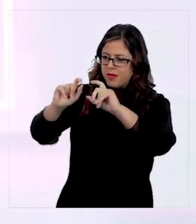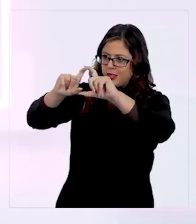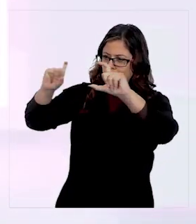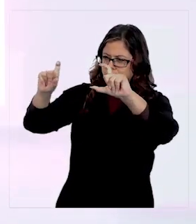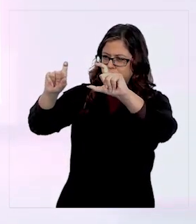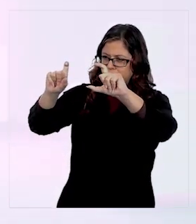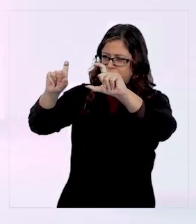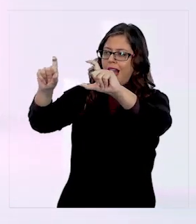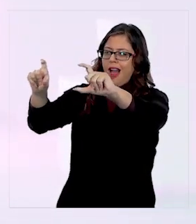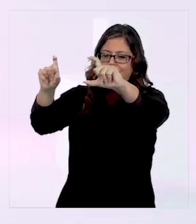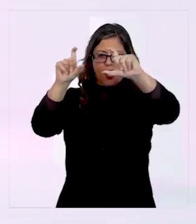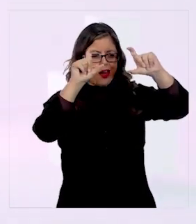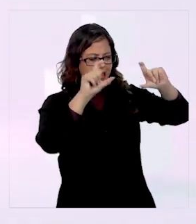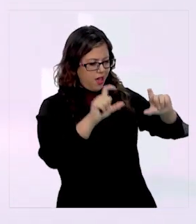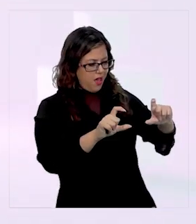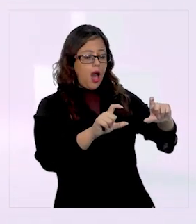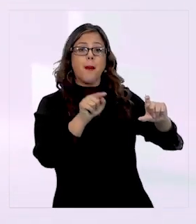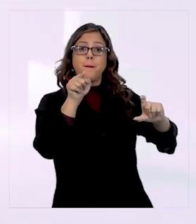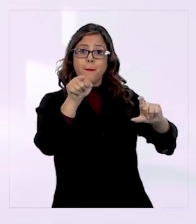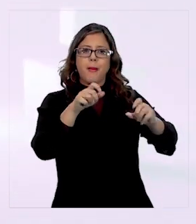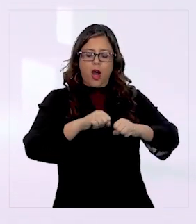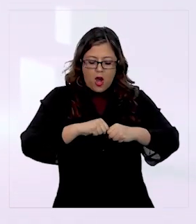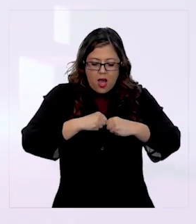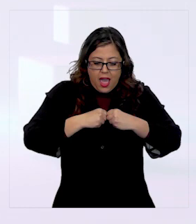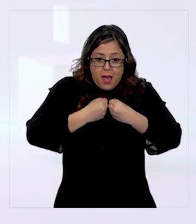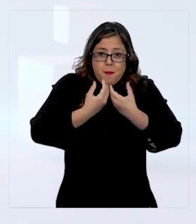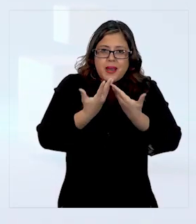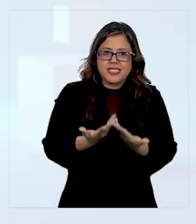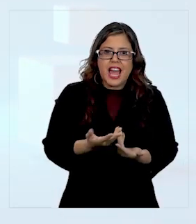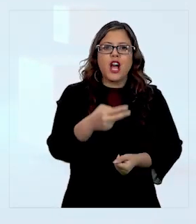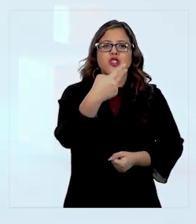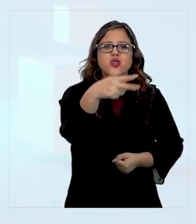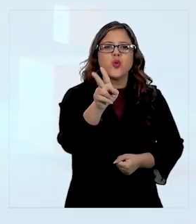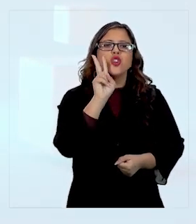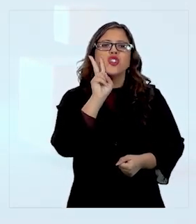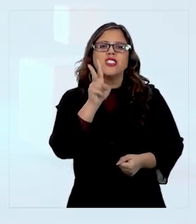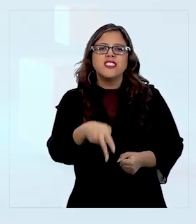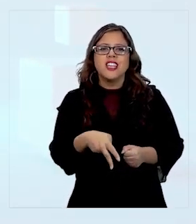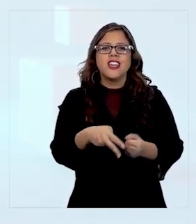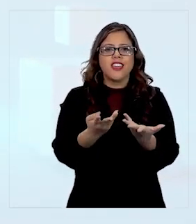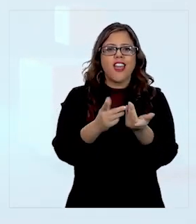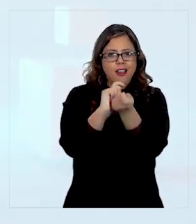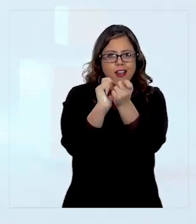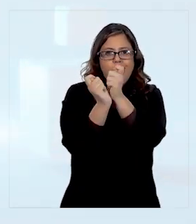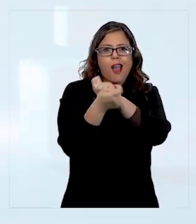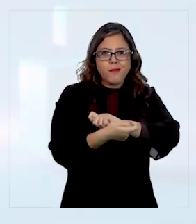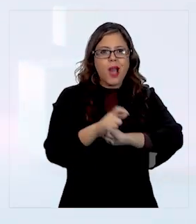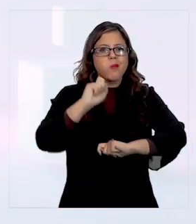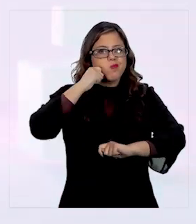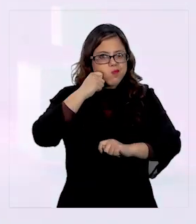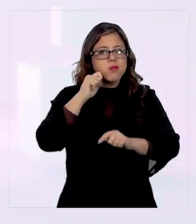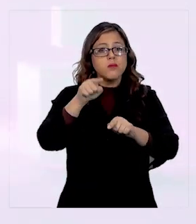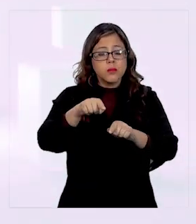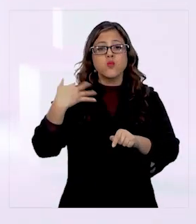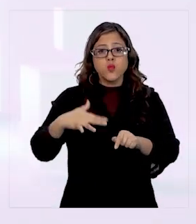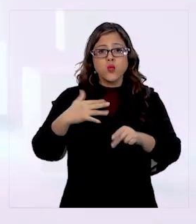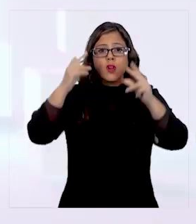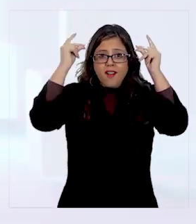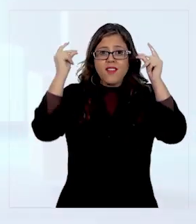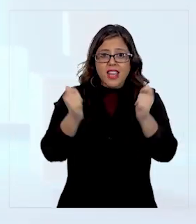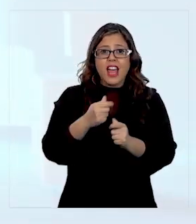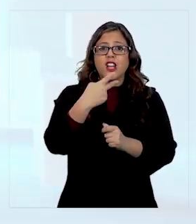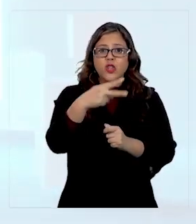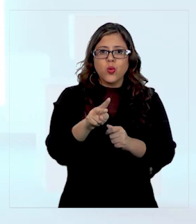para expresarlas con palabras propias sin alterar su significado, lo cual resulta eficaz para mostrar tus